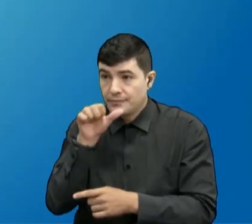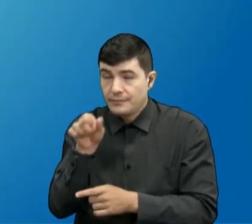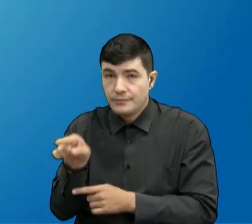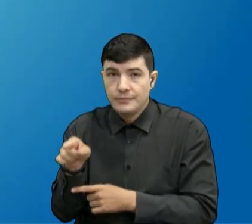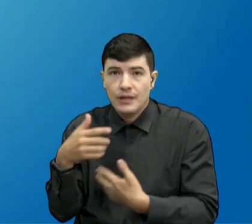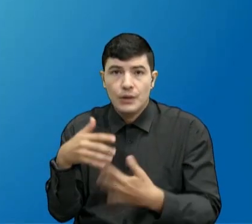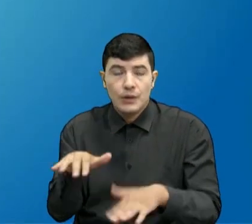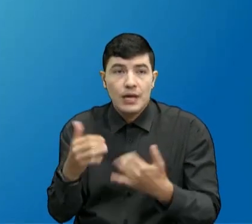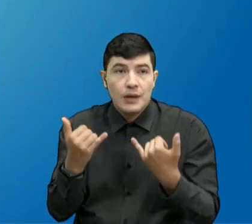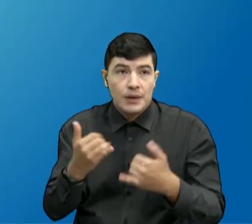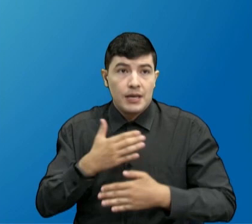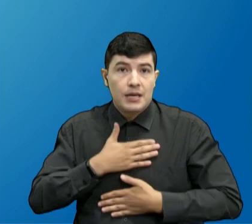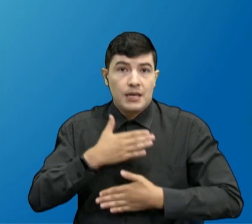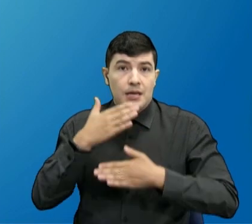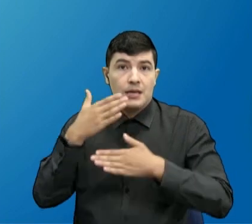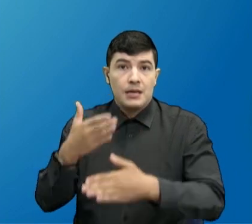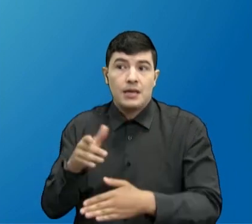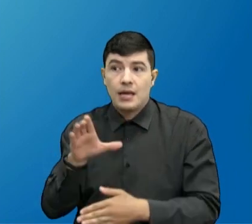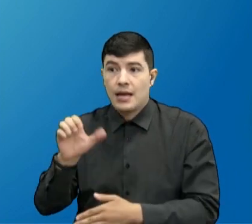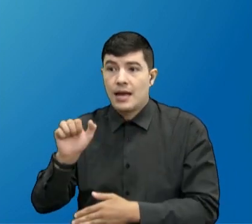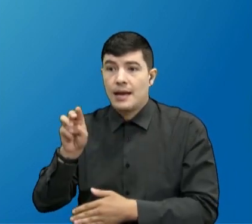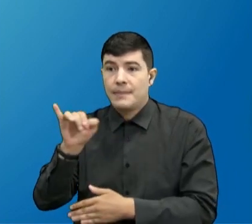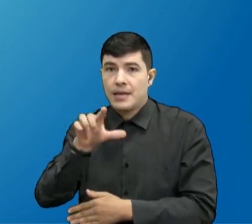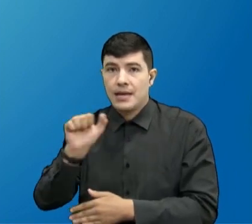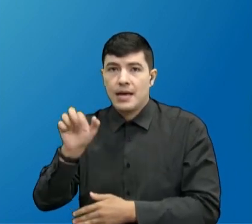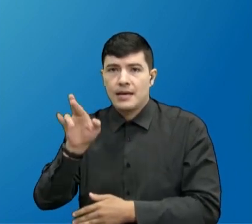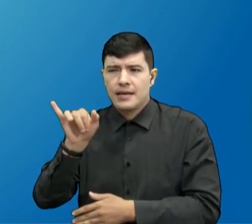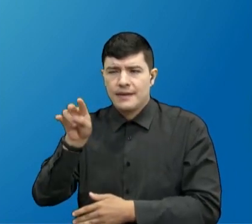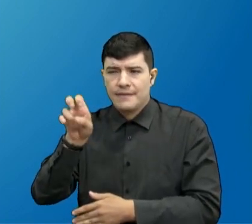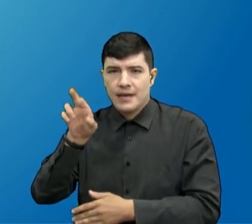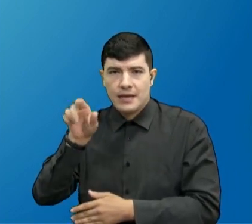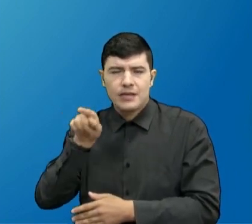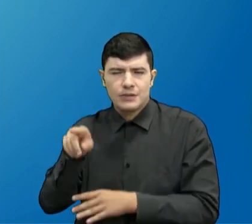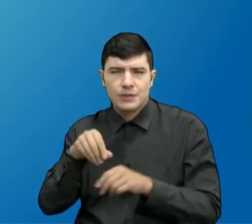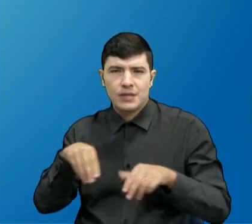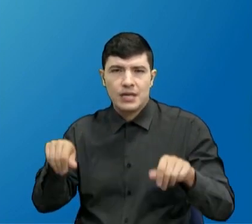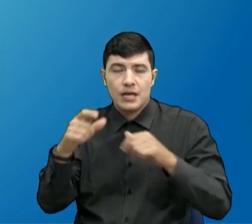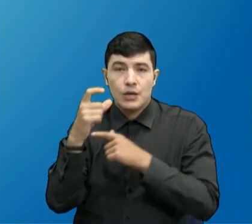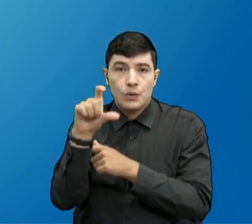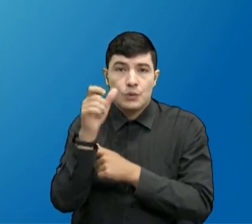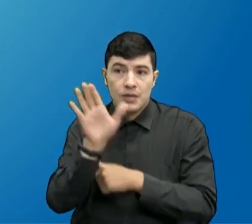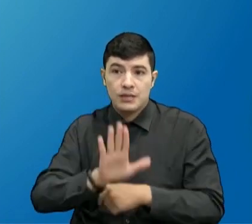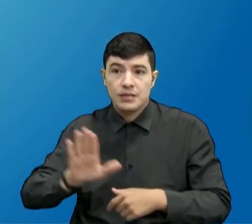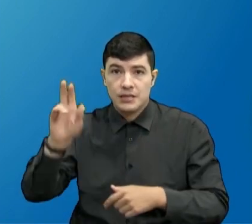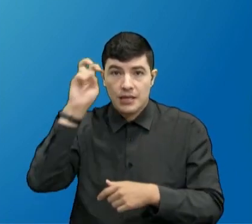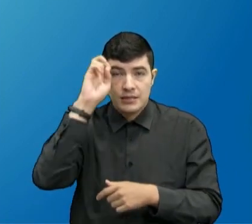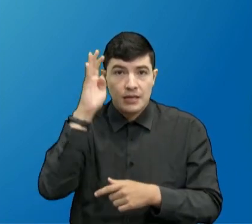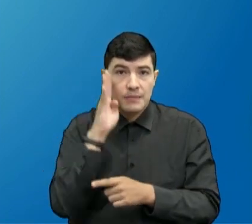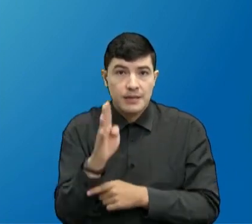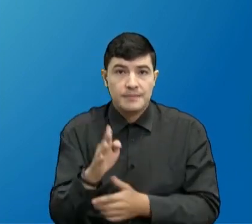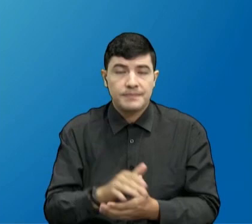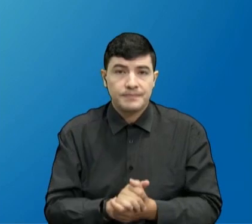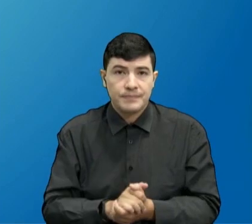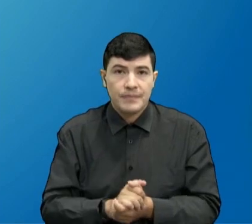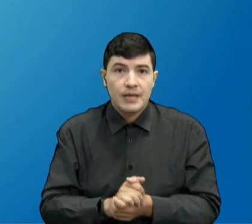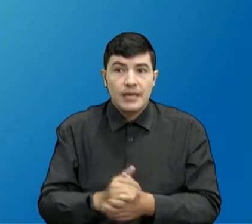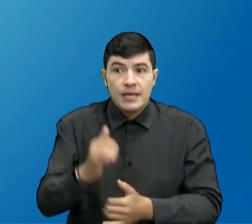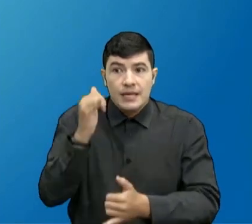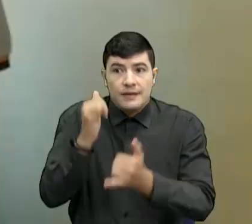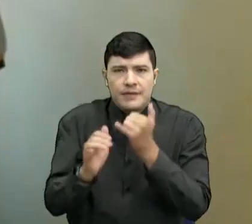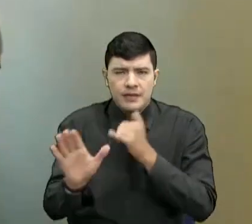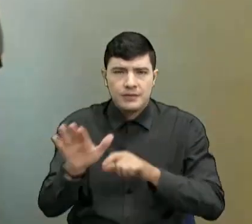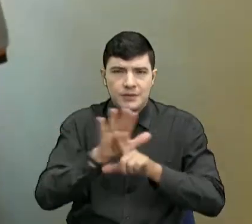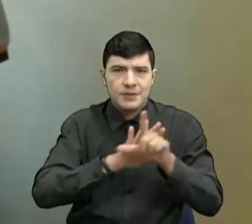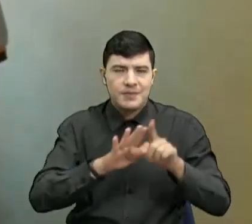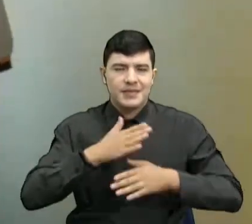que nos está saludando. Camila Rivera desde mi tierrita, Cúcuta, Norte de Santander. Y finalizamos con este videíto